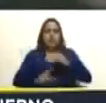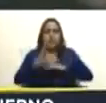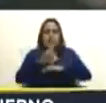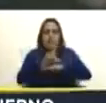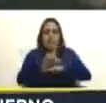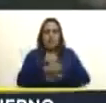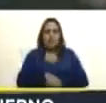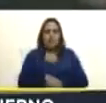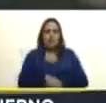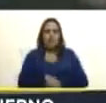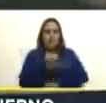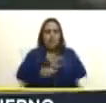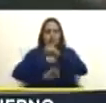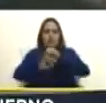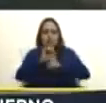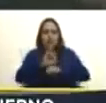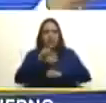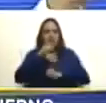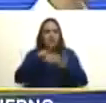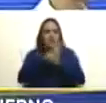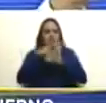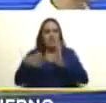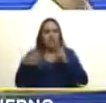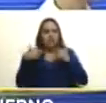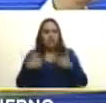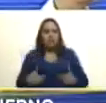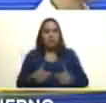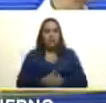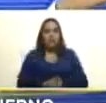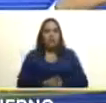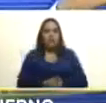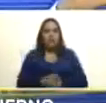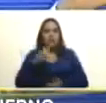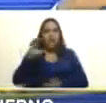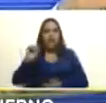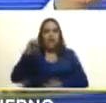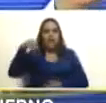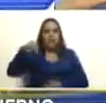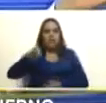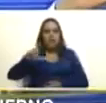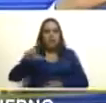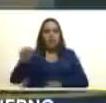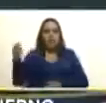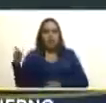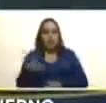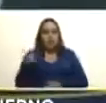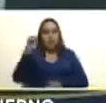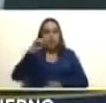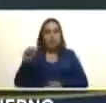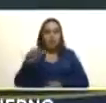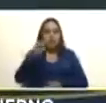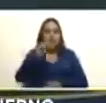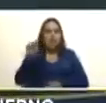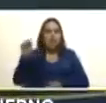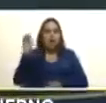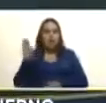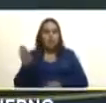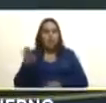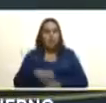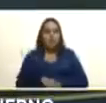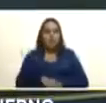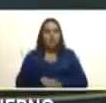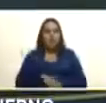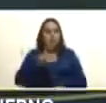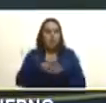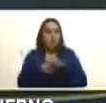y defensora de derechos humanos Camila Sat esposa de nuestro héroe diplomático